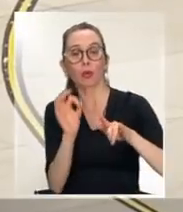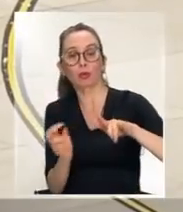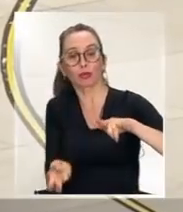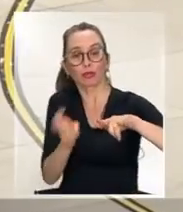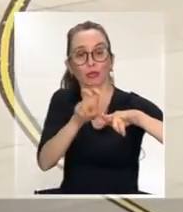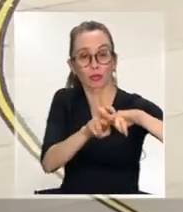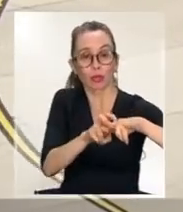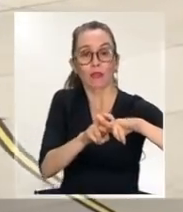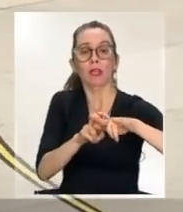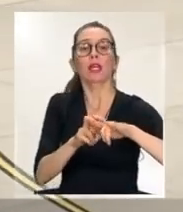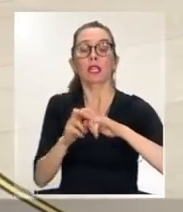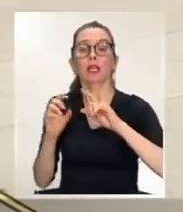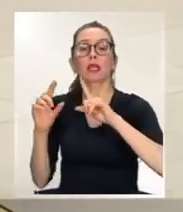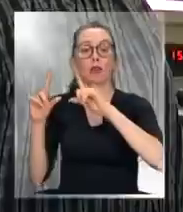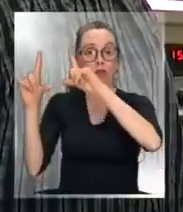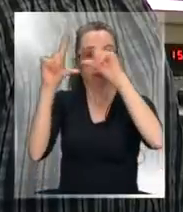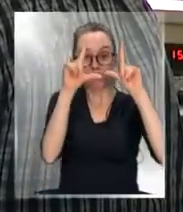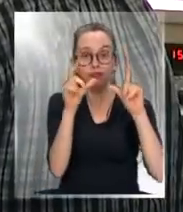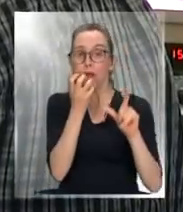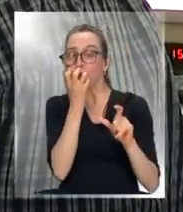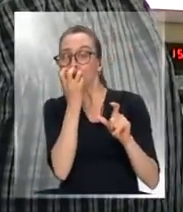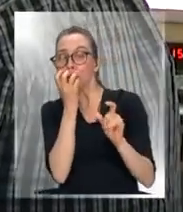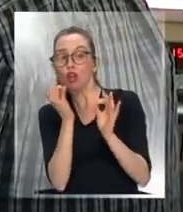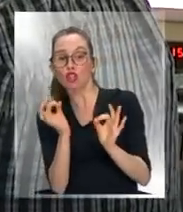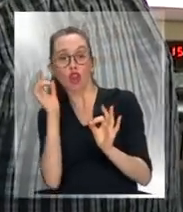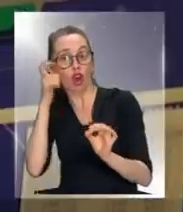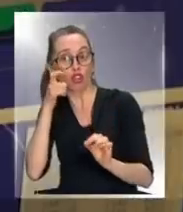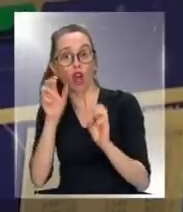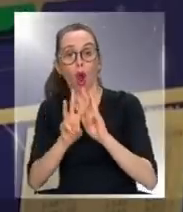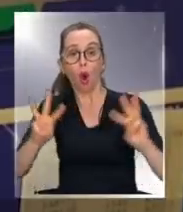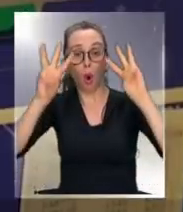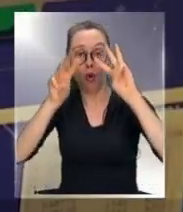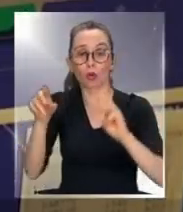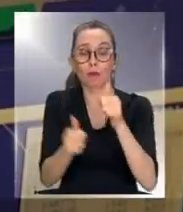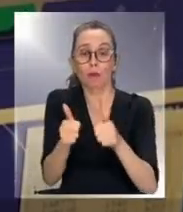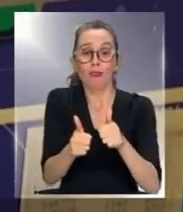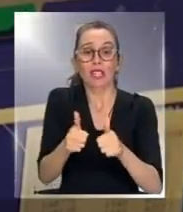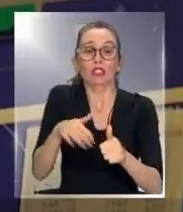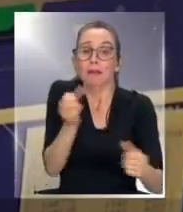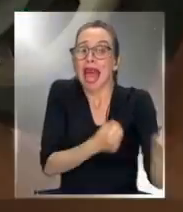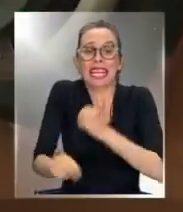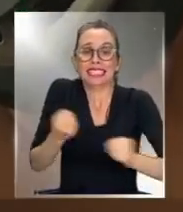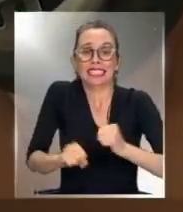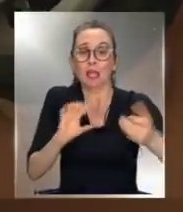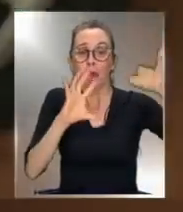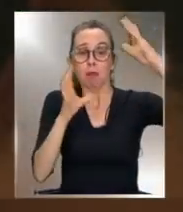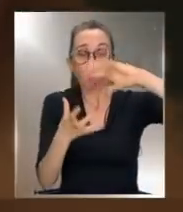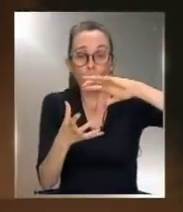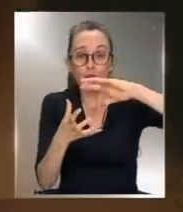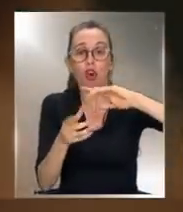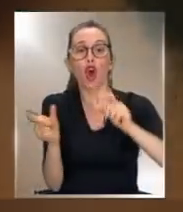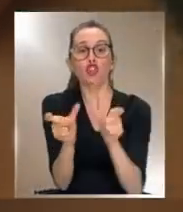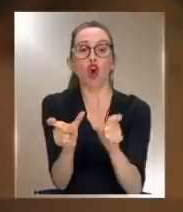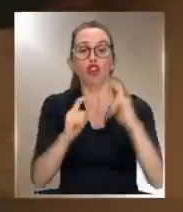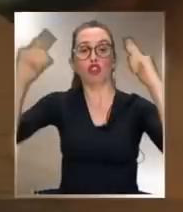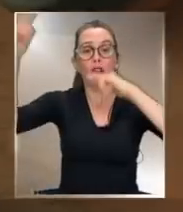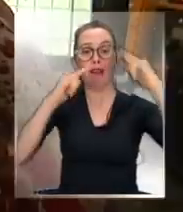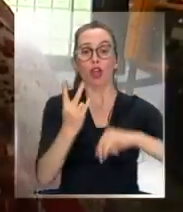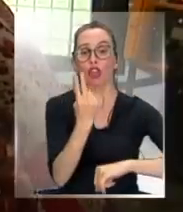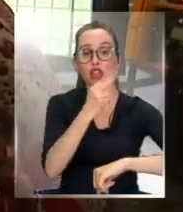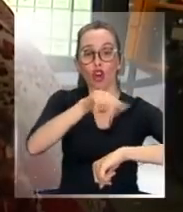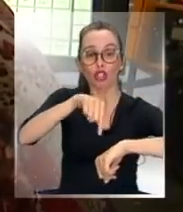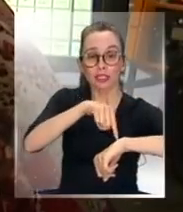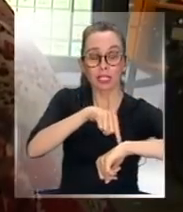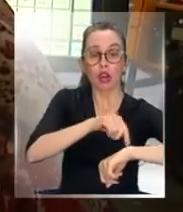Los controladores de tránsito aéreo realizan la que según la ONU es la profesión más estresante del mundo. Turnos de 12 horas y profesionales que se